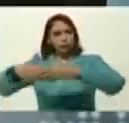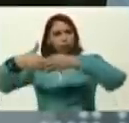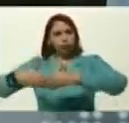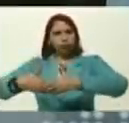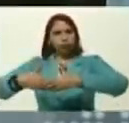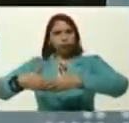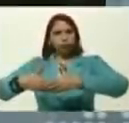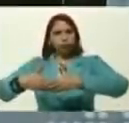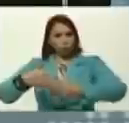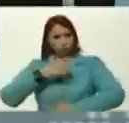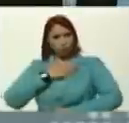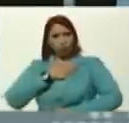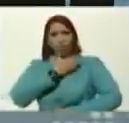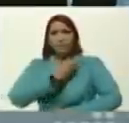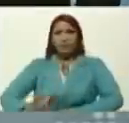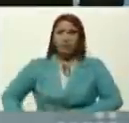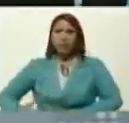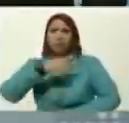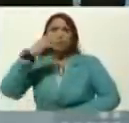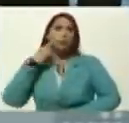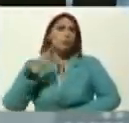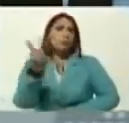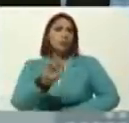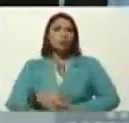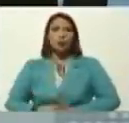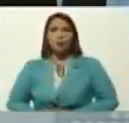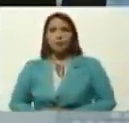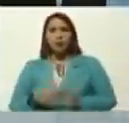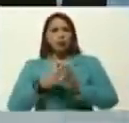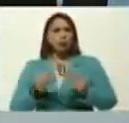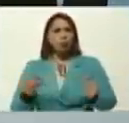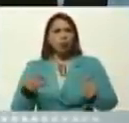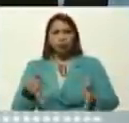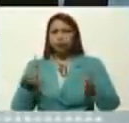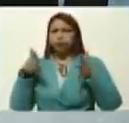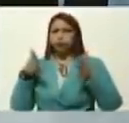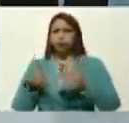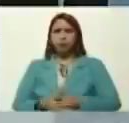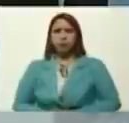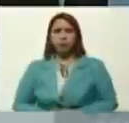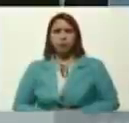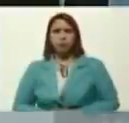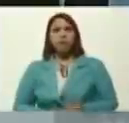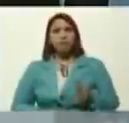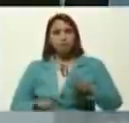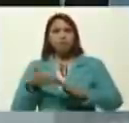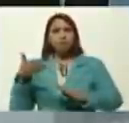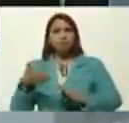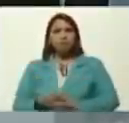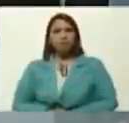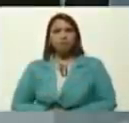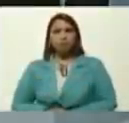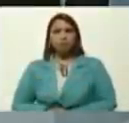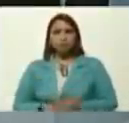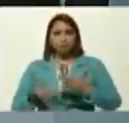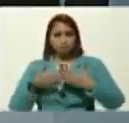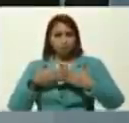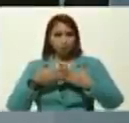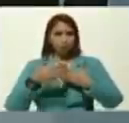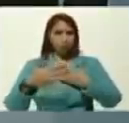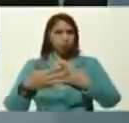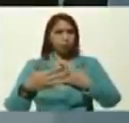como presidente, de la República Bolivariana, de Venezuela, a todos los que ganen, para ir, de aquí en adelante,